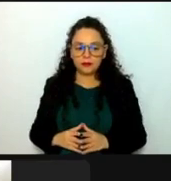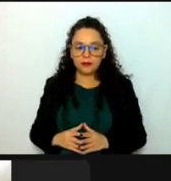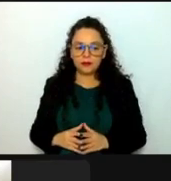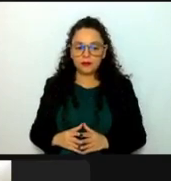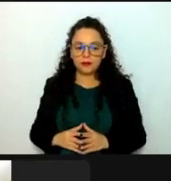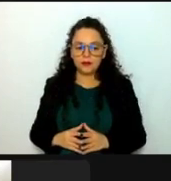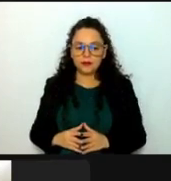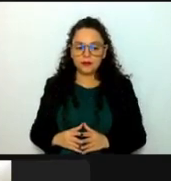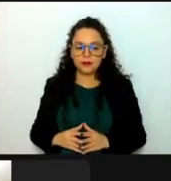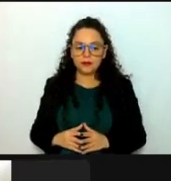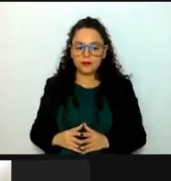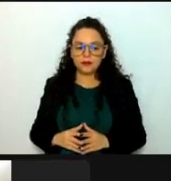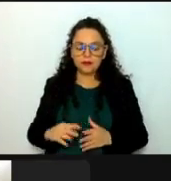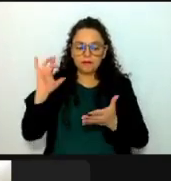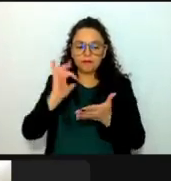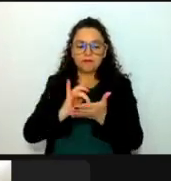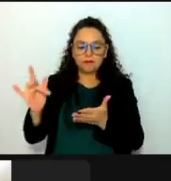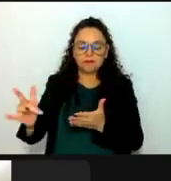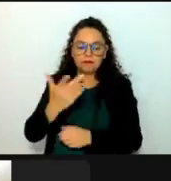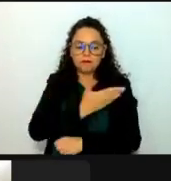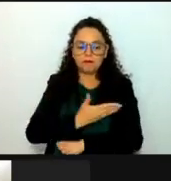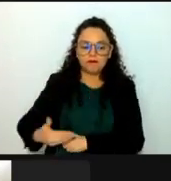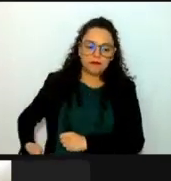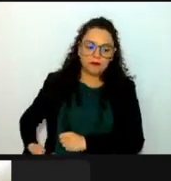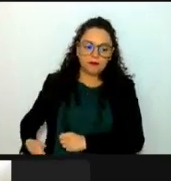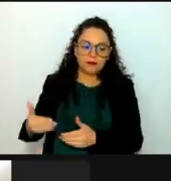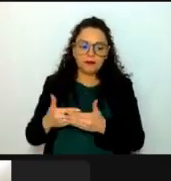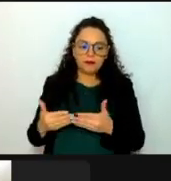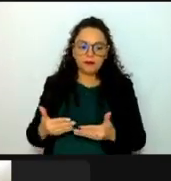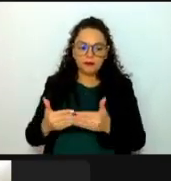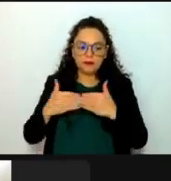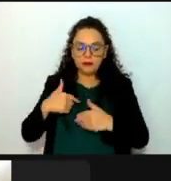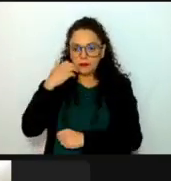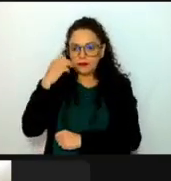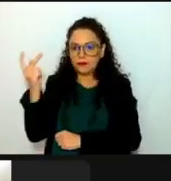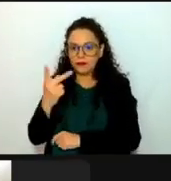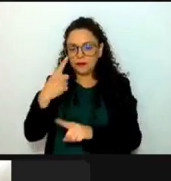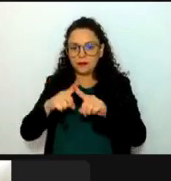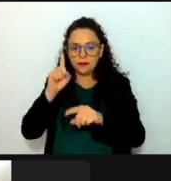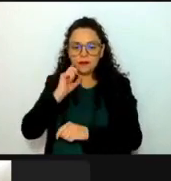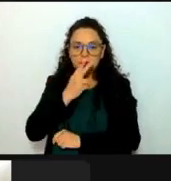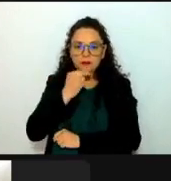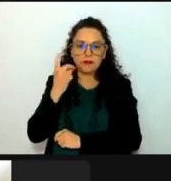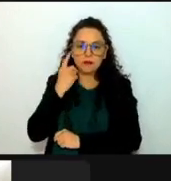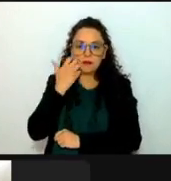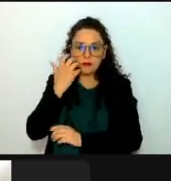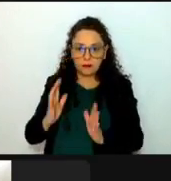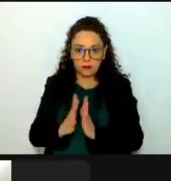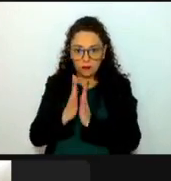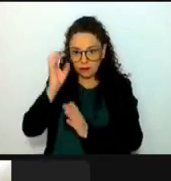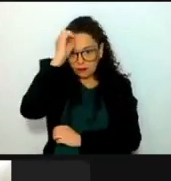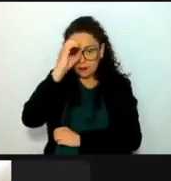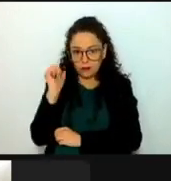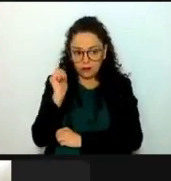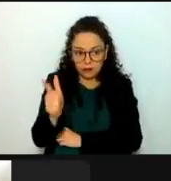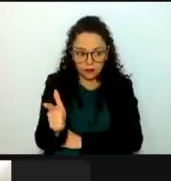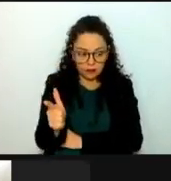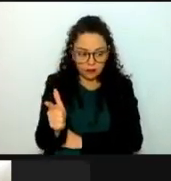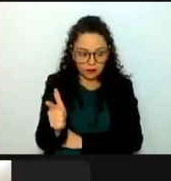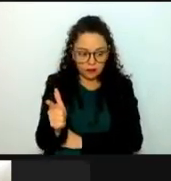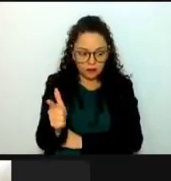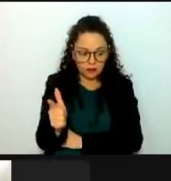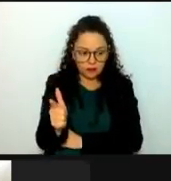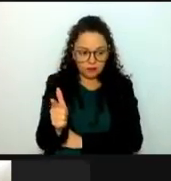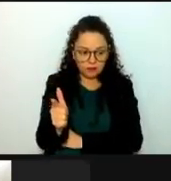Muchas gracias, diputado presidente. ¿Alguna diputada o diputado desea hacer uso de la voz? Adicional, diputado presidente.